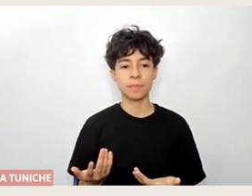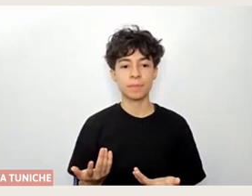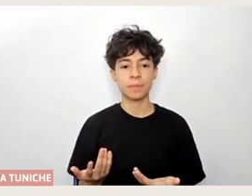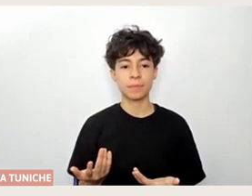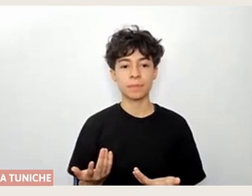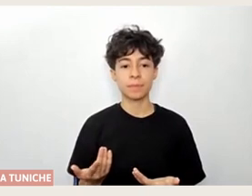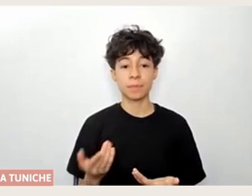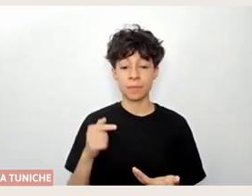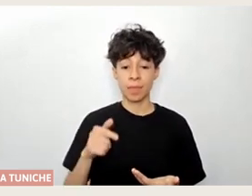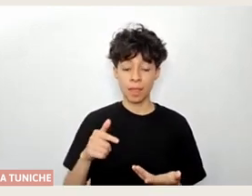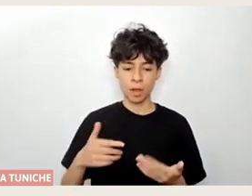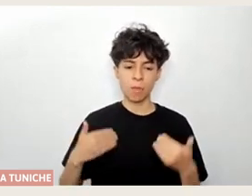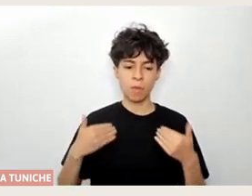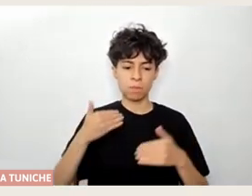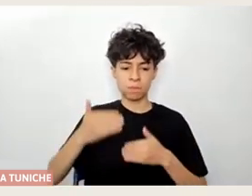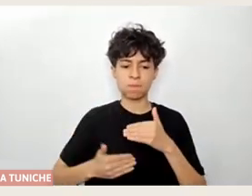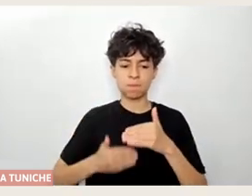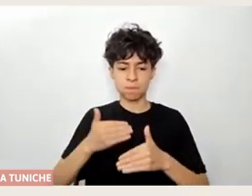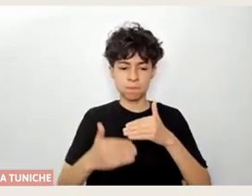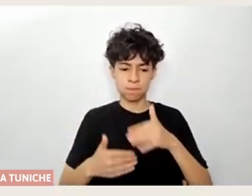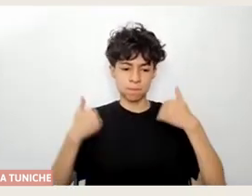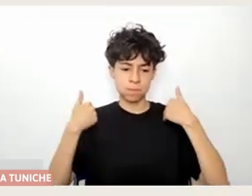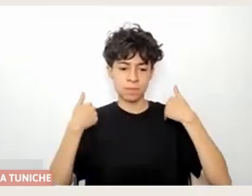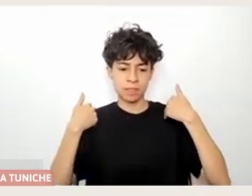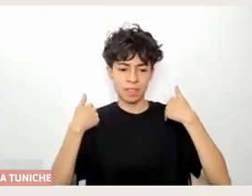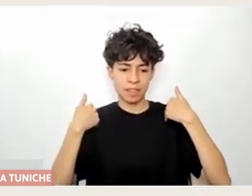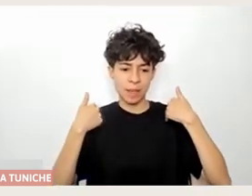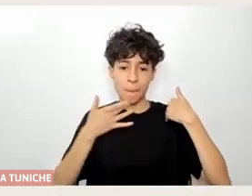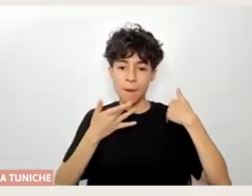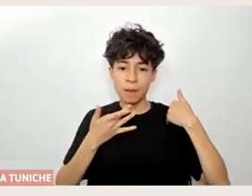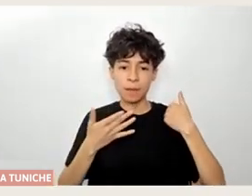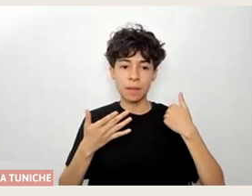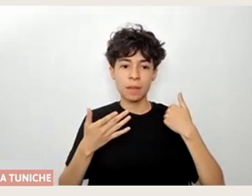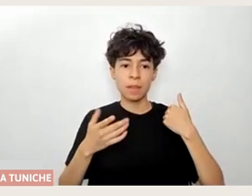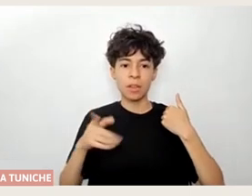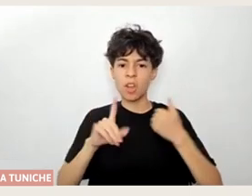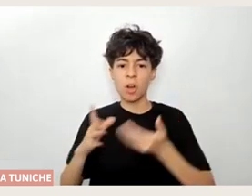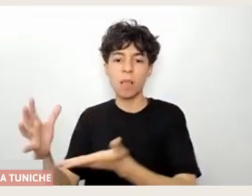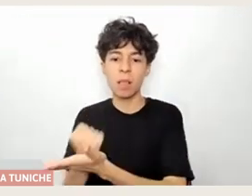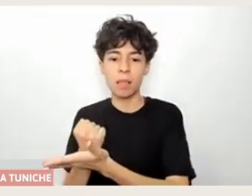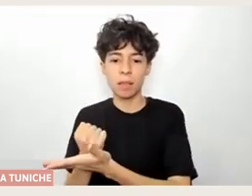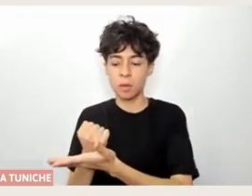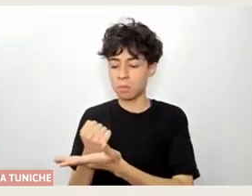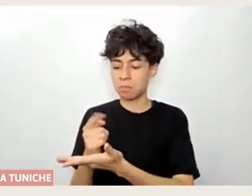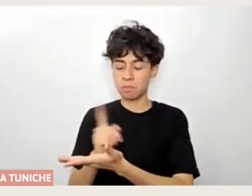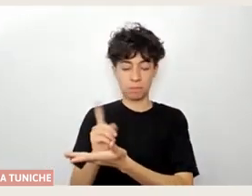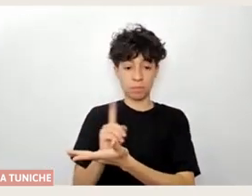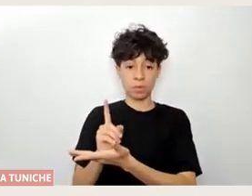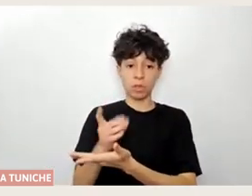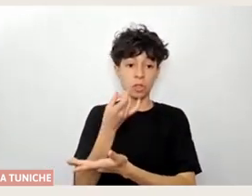este hacer no para tener un resultado, sino para